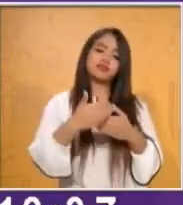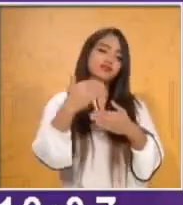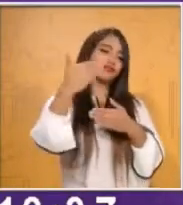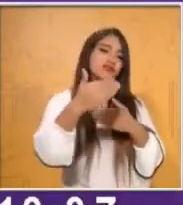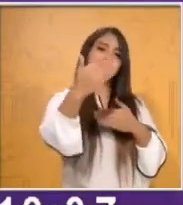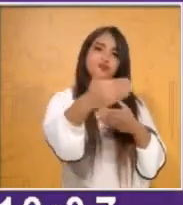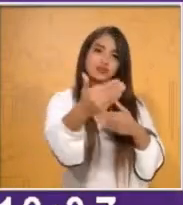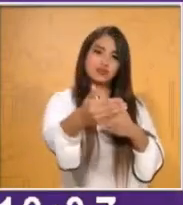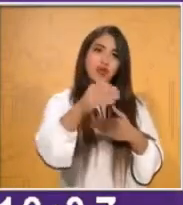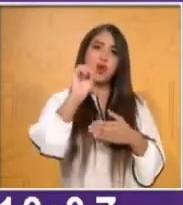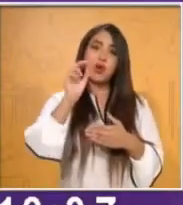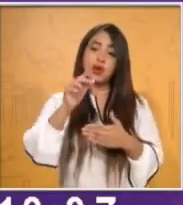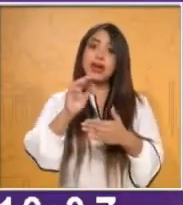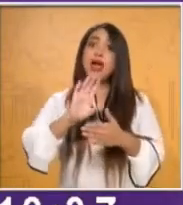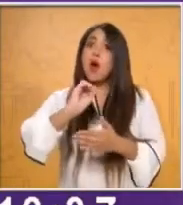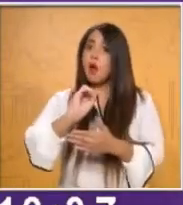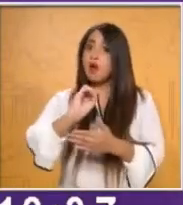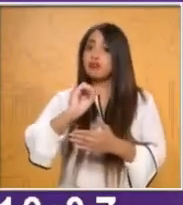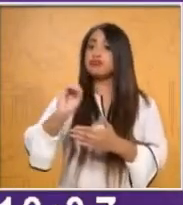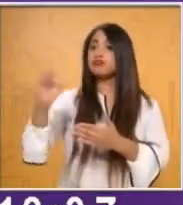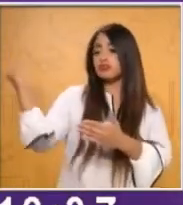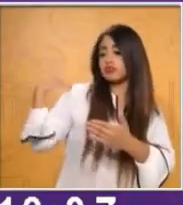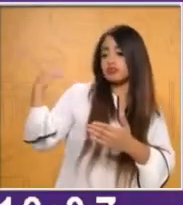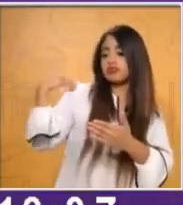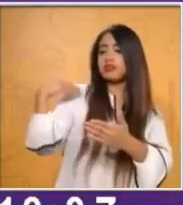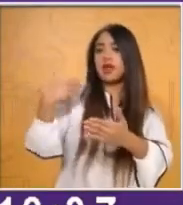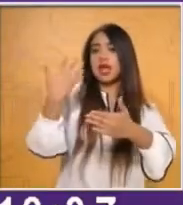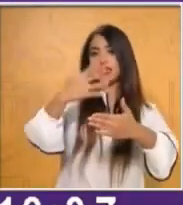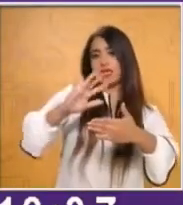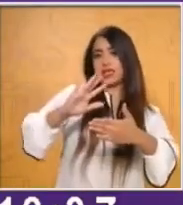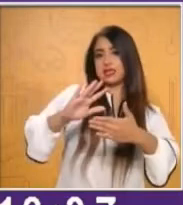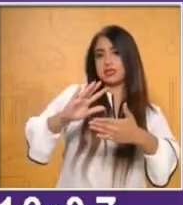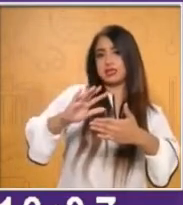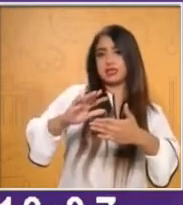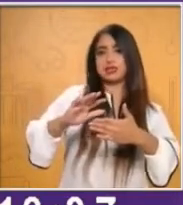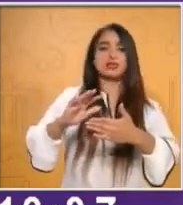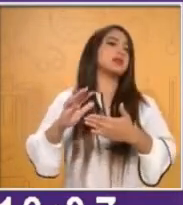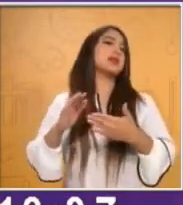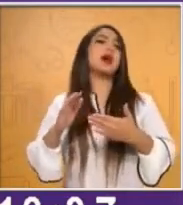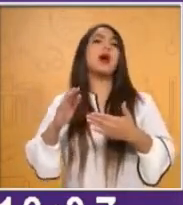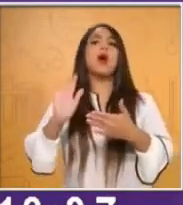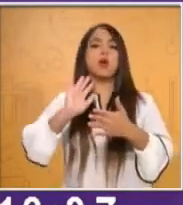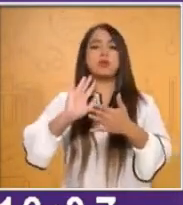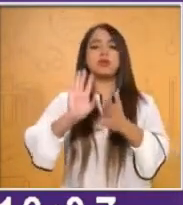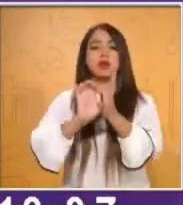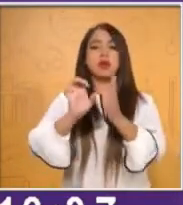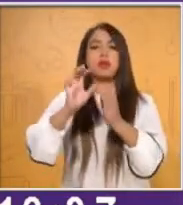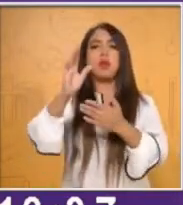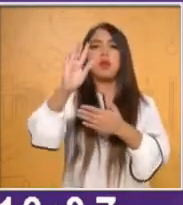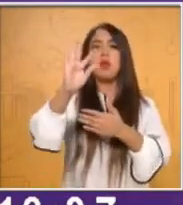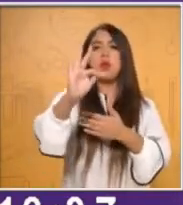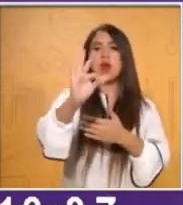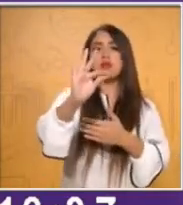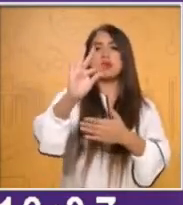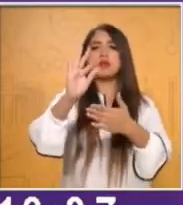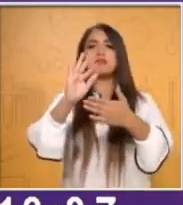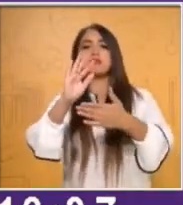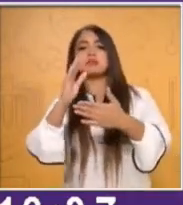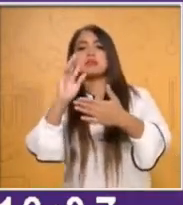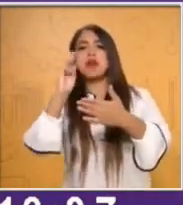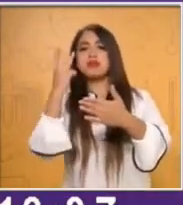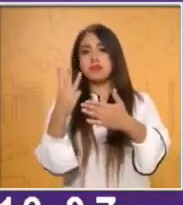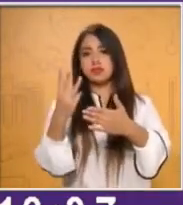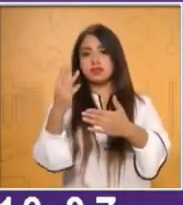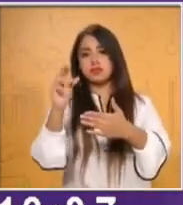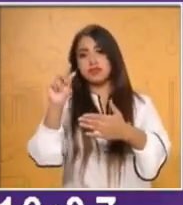20. Esa es la segunda vertiente. Y en la tercera vamos a estar manejando los números de dos en dos. ¿Qué